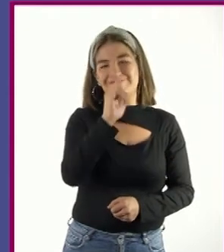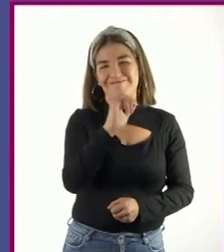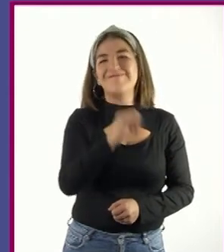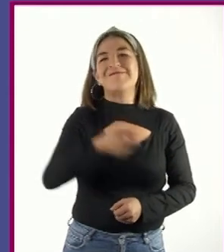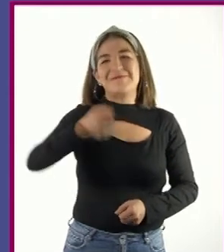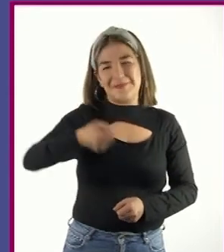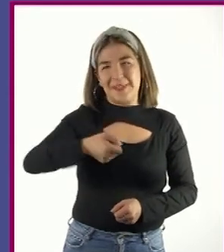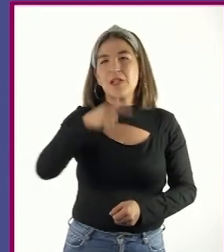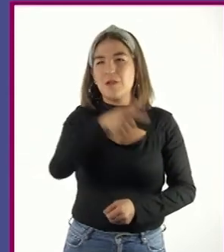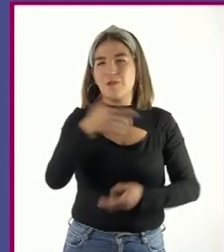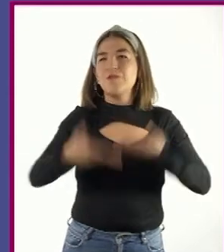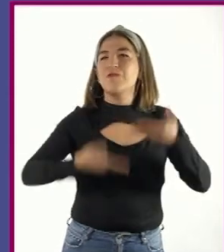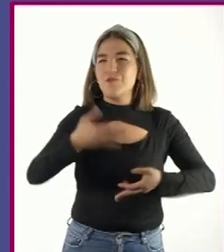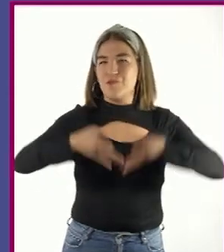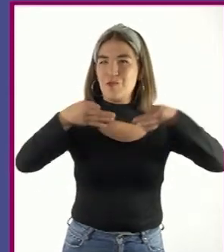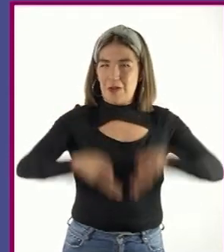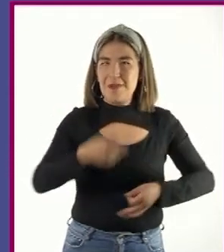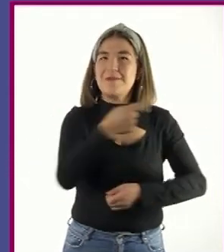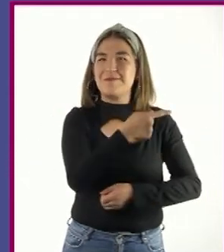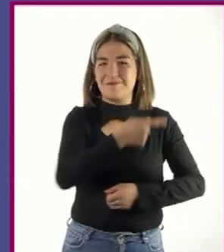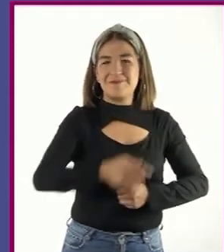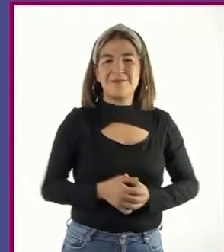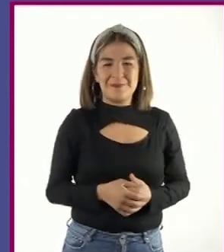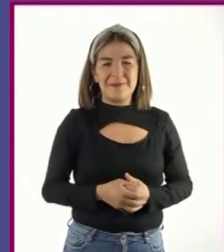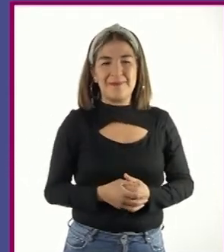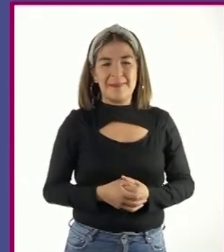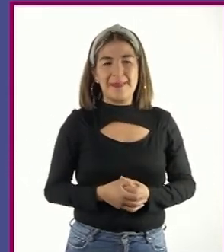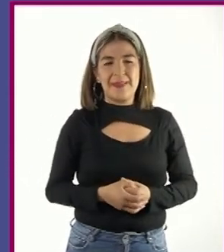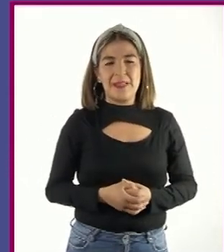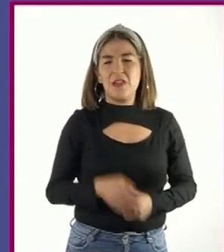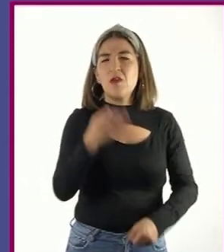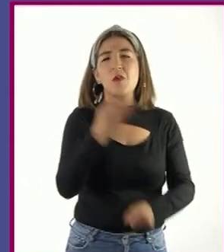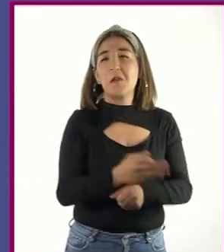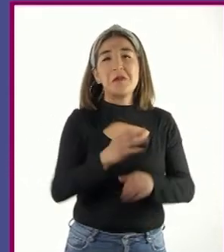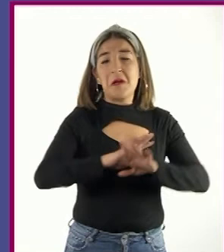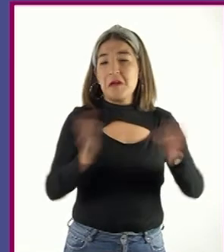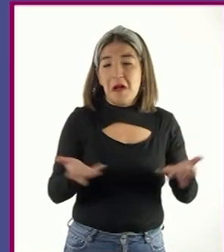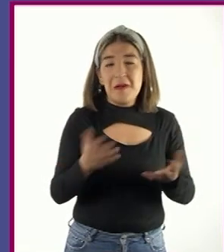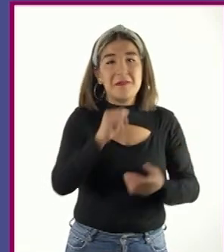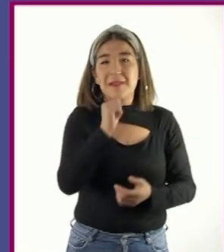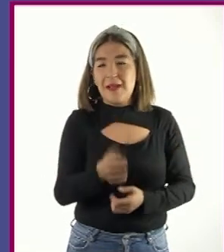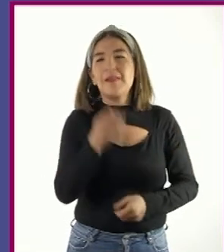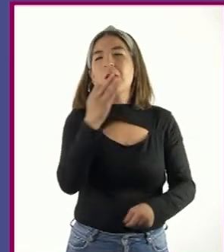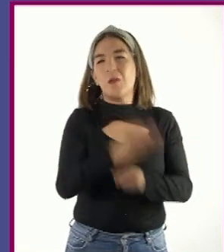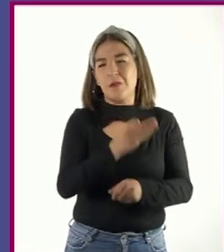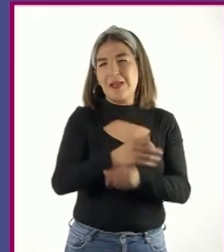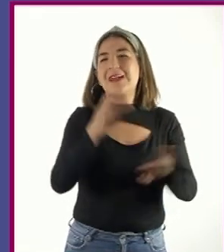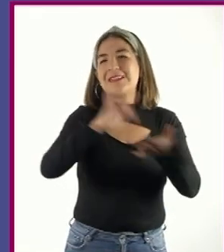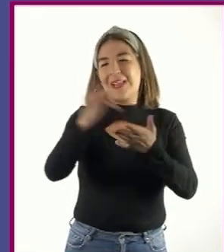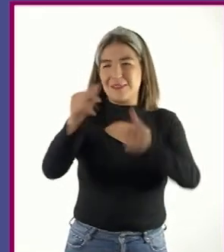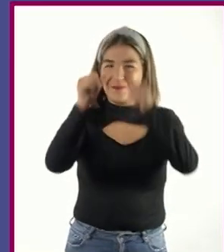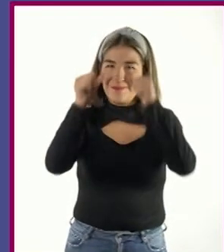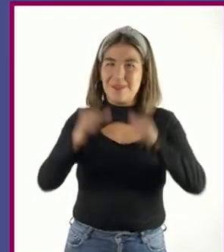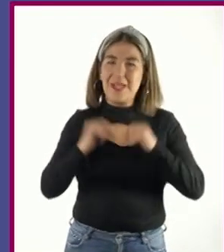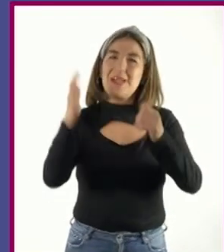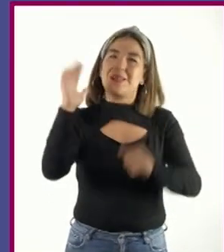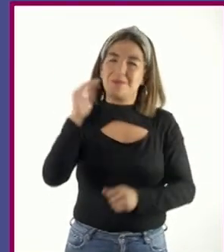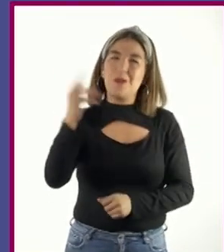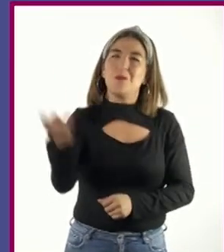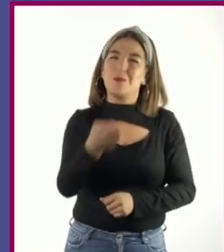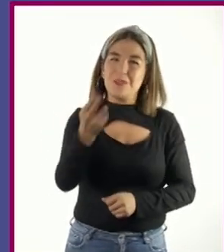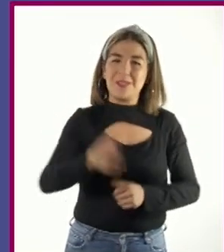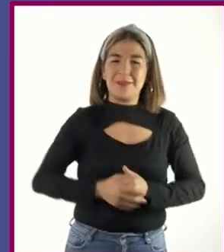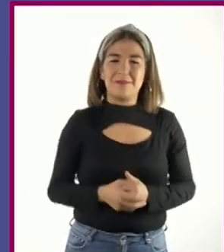despedida más formal. Sin más por el momento, agradezco su atención y me despido de ustedes.